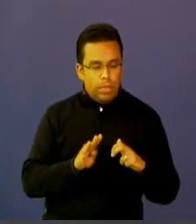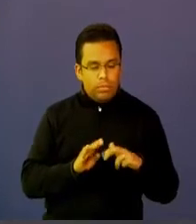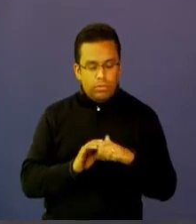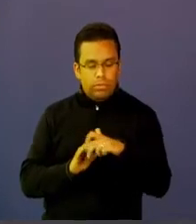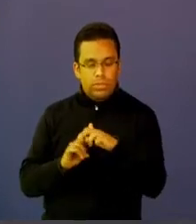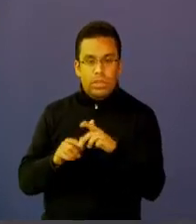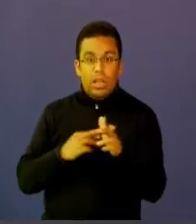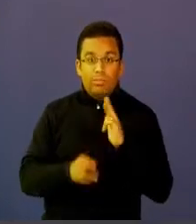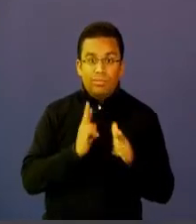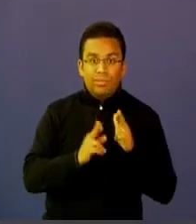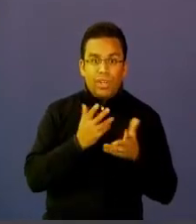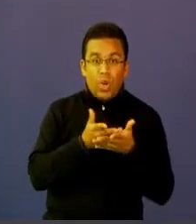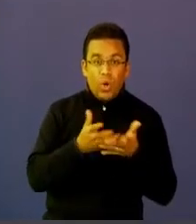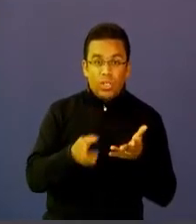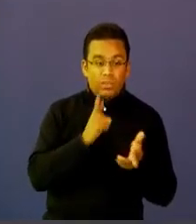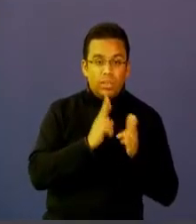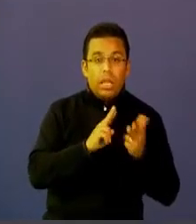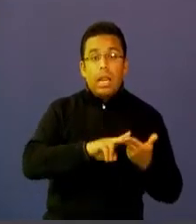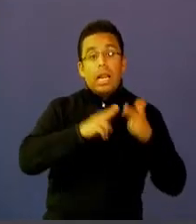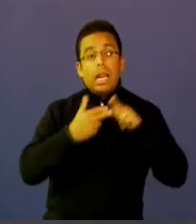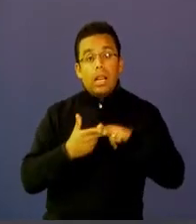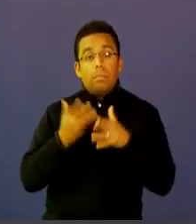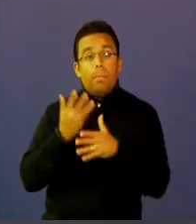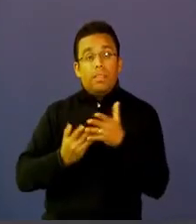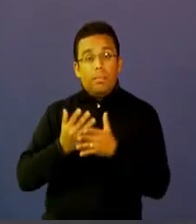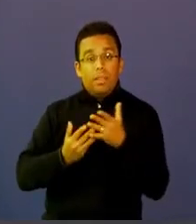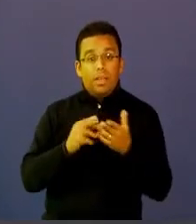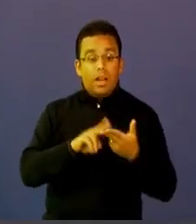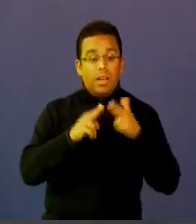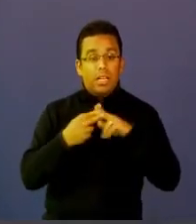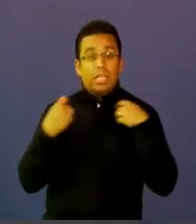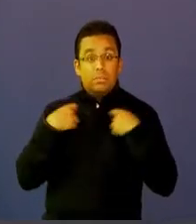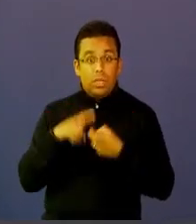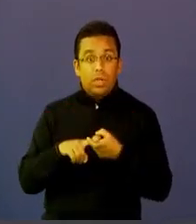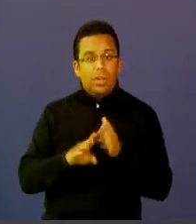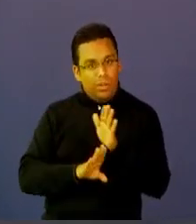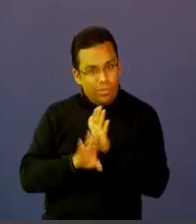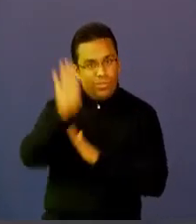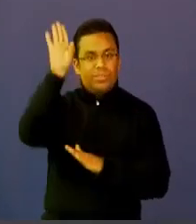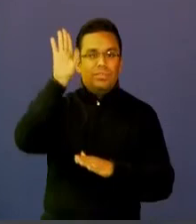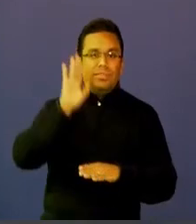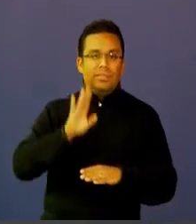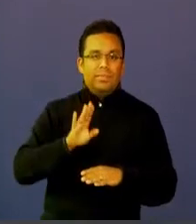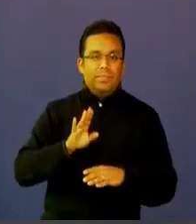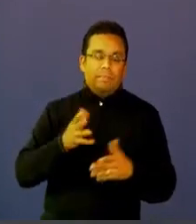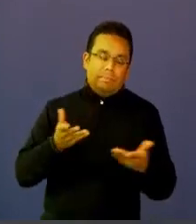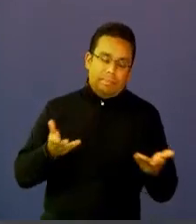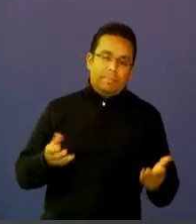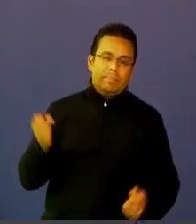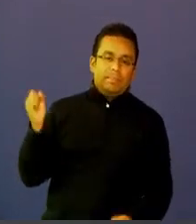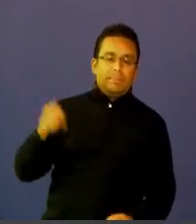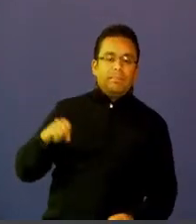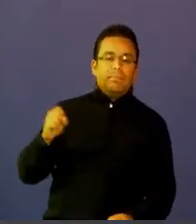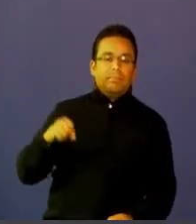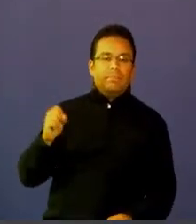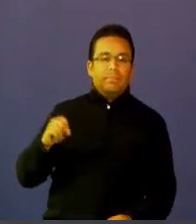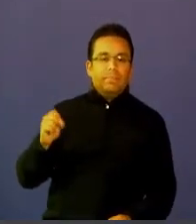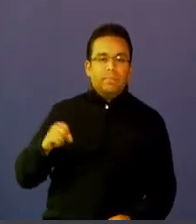tienen que ver con la matemática y con el español y ahí sí poder ir avanzando entonces efectivamente utilizar